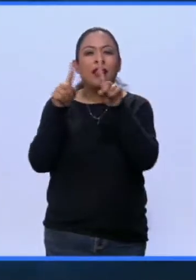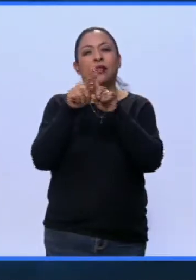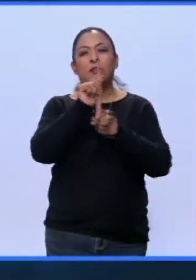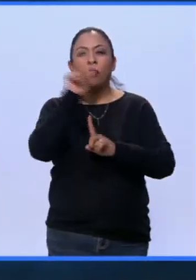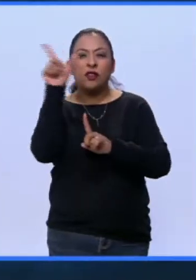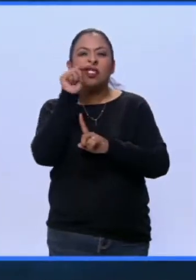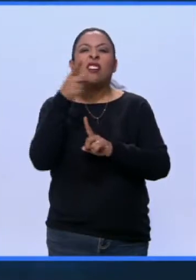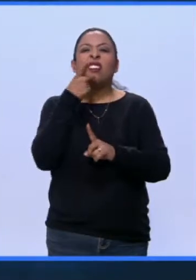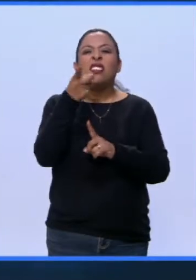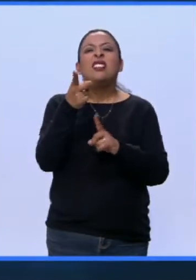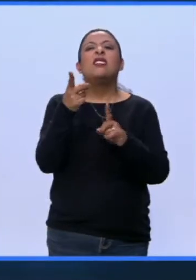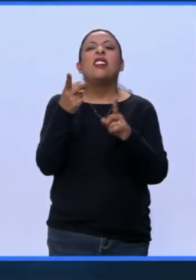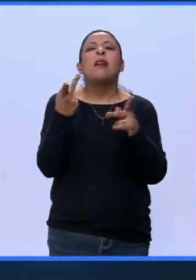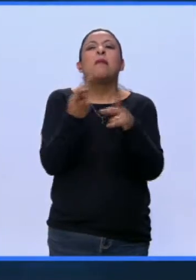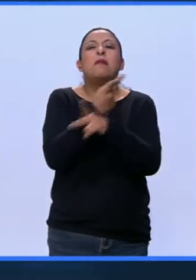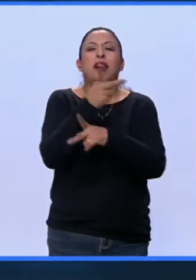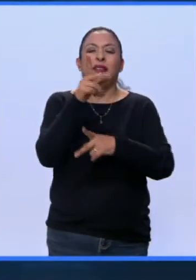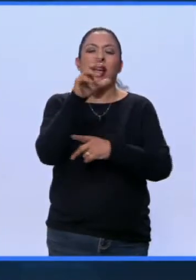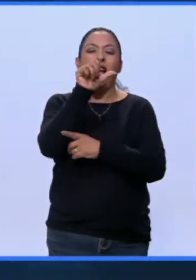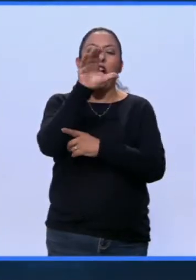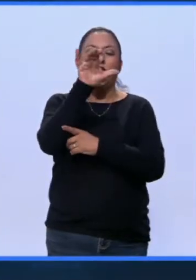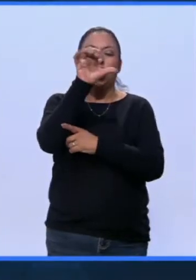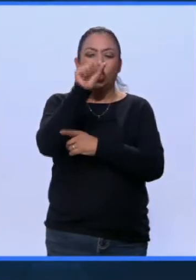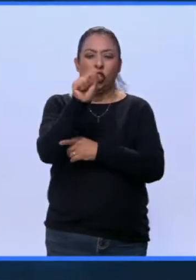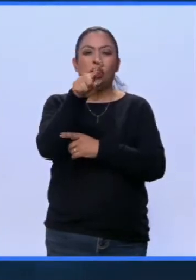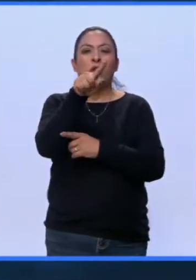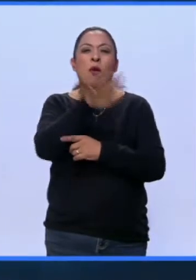Acosos a la Civilización de Muro a Muro.